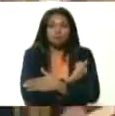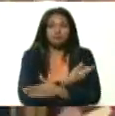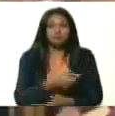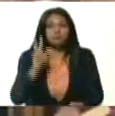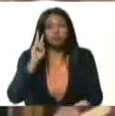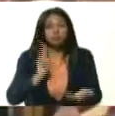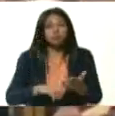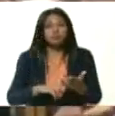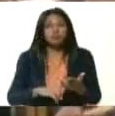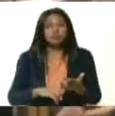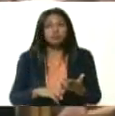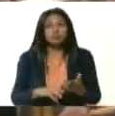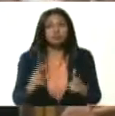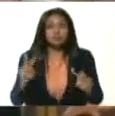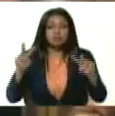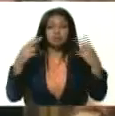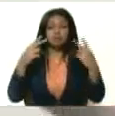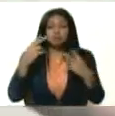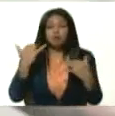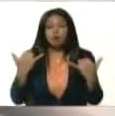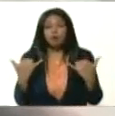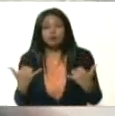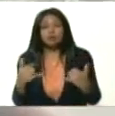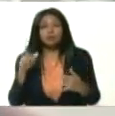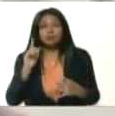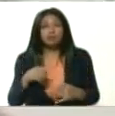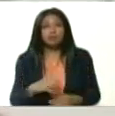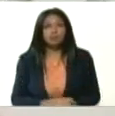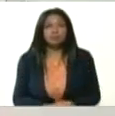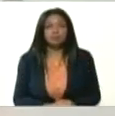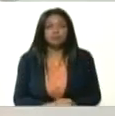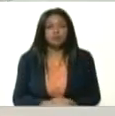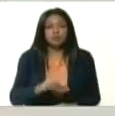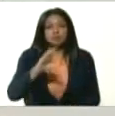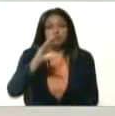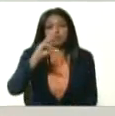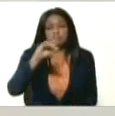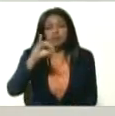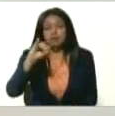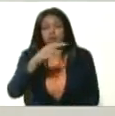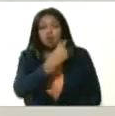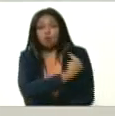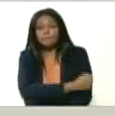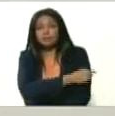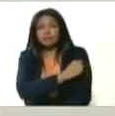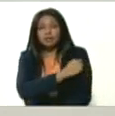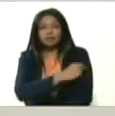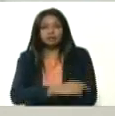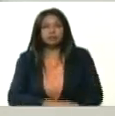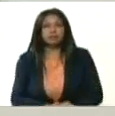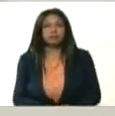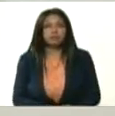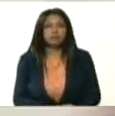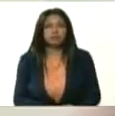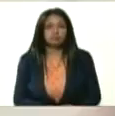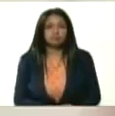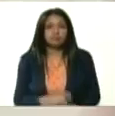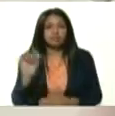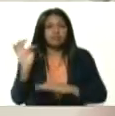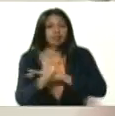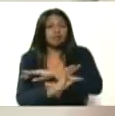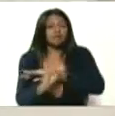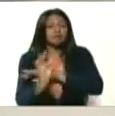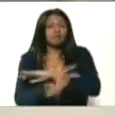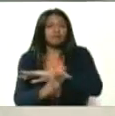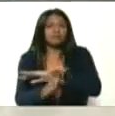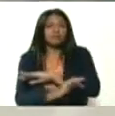cumplir su cuarentena. Si me están escuchando ahorita, en los CDI, en los hospitales, de allá de la frontera,